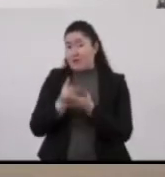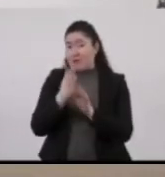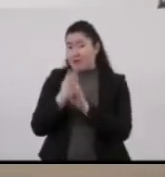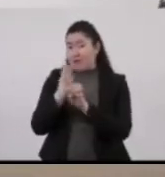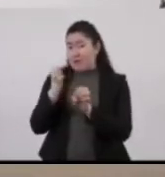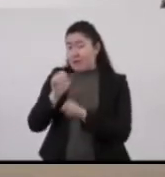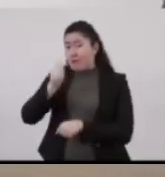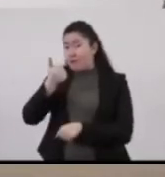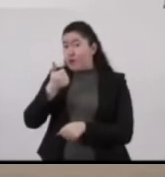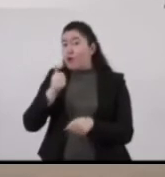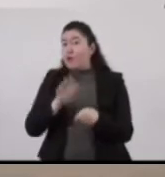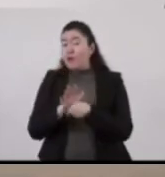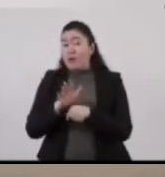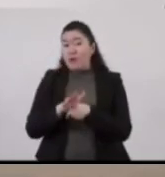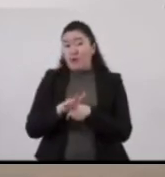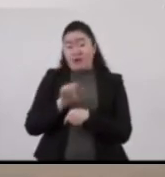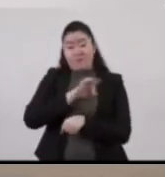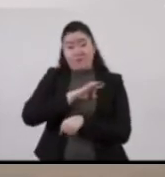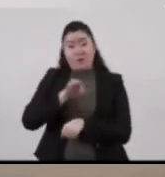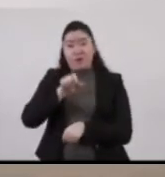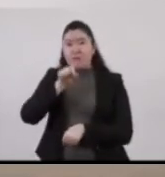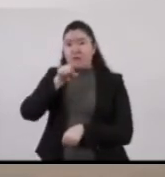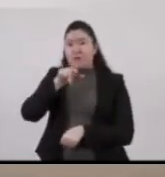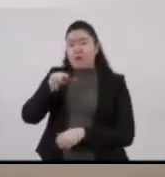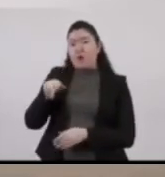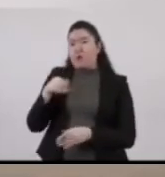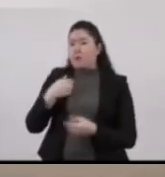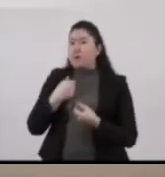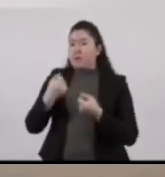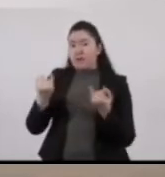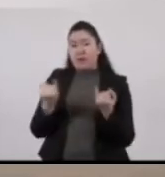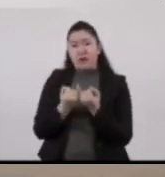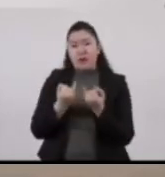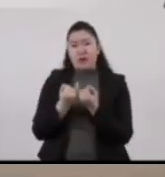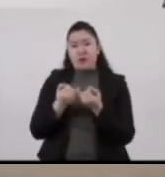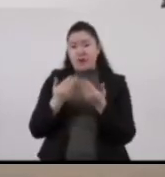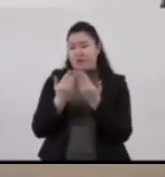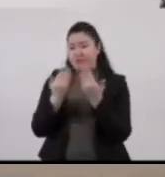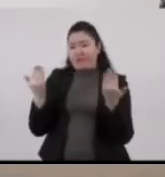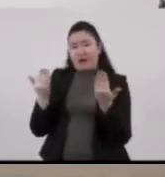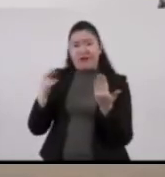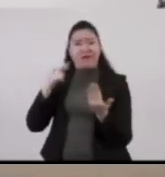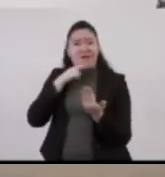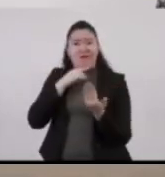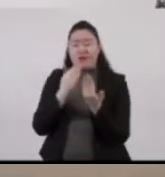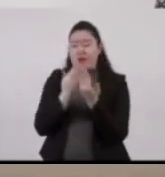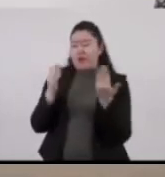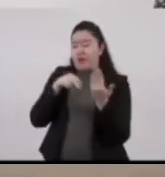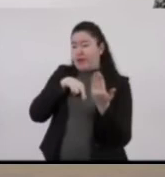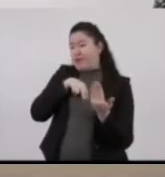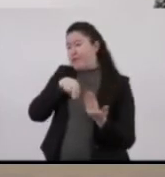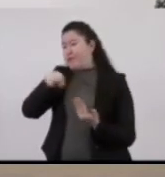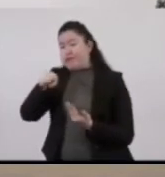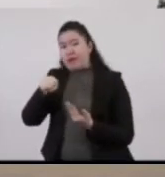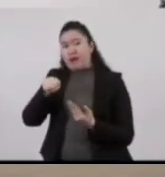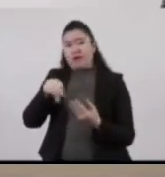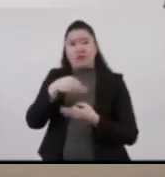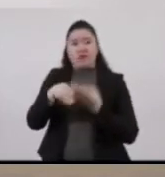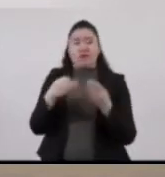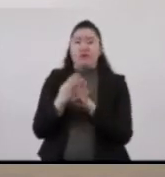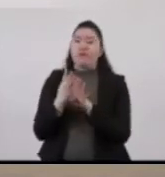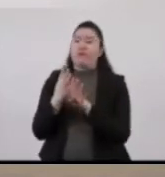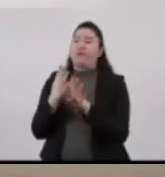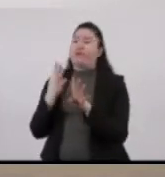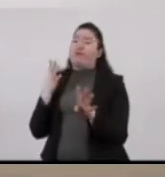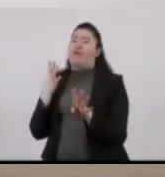que Metrobús tiene la posibilidad de hacer el ascenso de forma simultánea en todas las puertas, lo cual hace que las filas y el tiempo de espera sea mucho